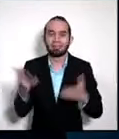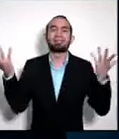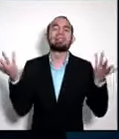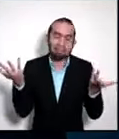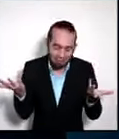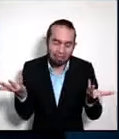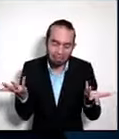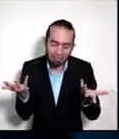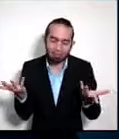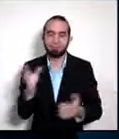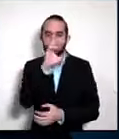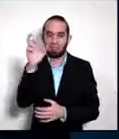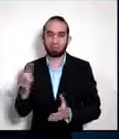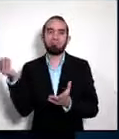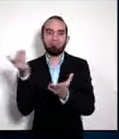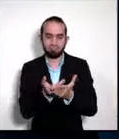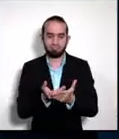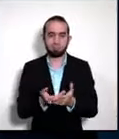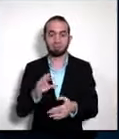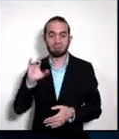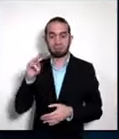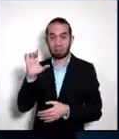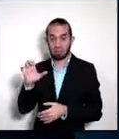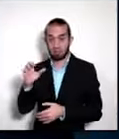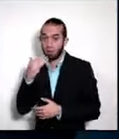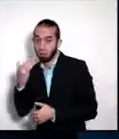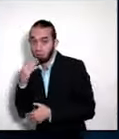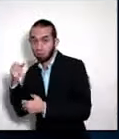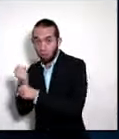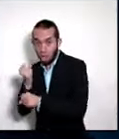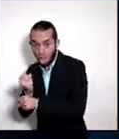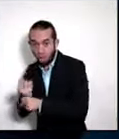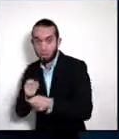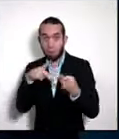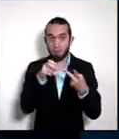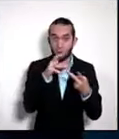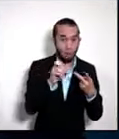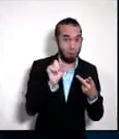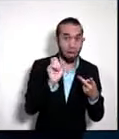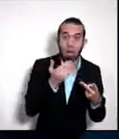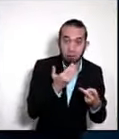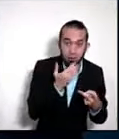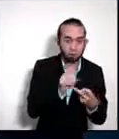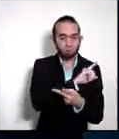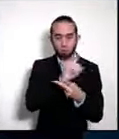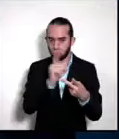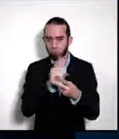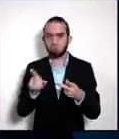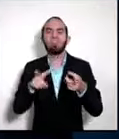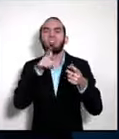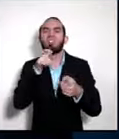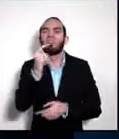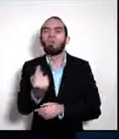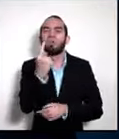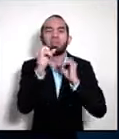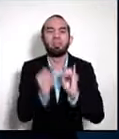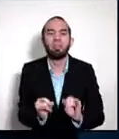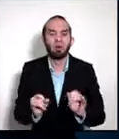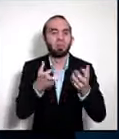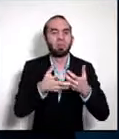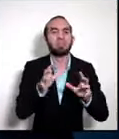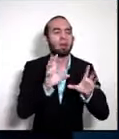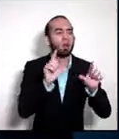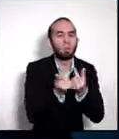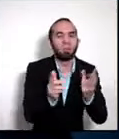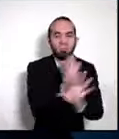Rica. No llega por Cinde, no llega porque está Procomer, no llega por el nombre de tal o cual. Llegan por esos